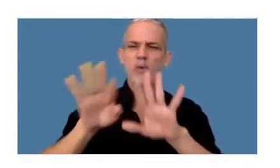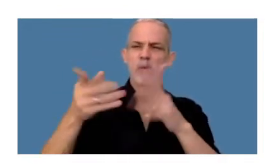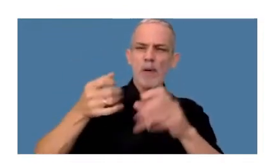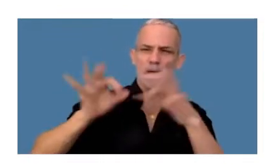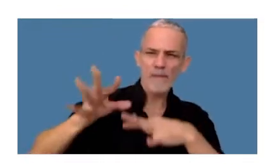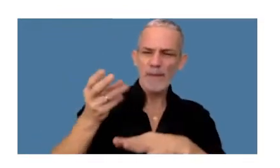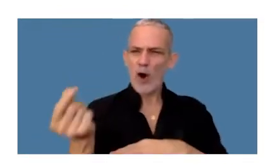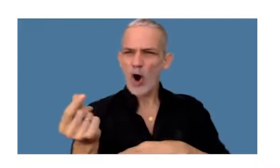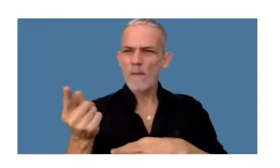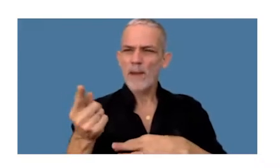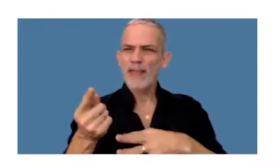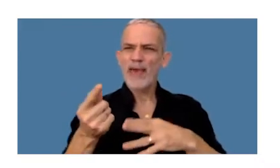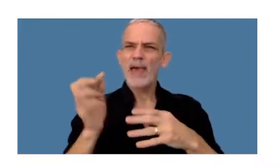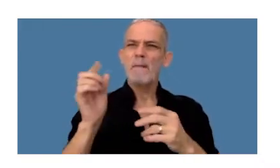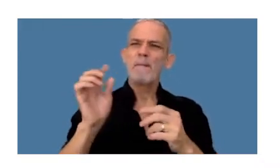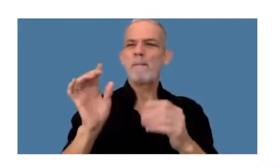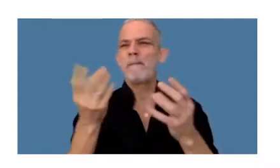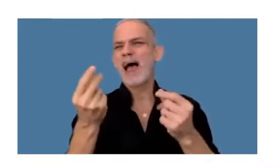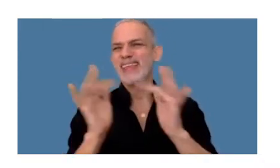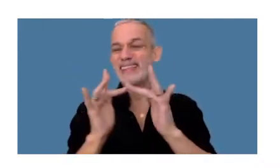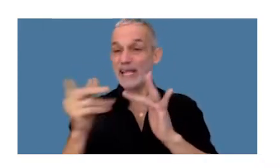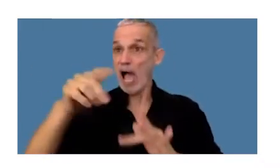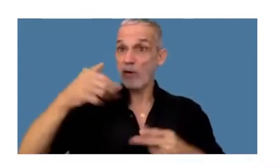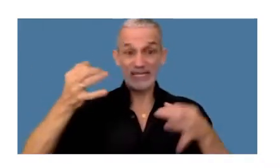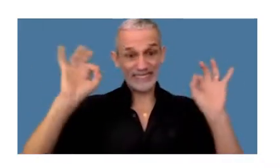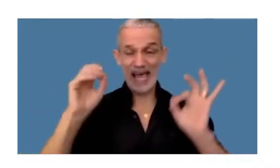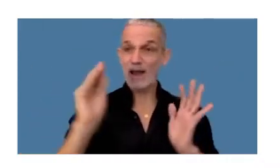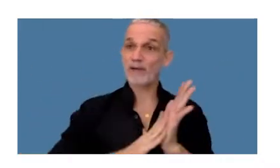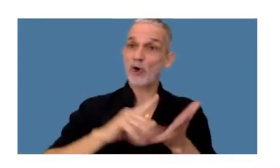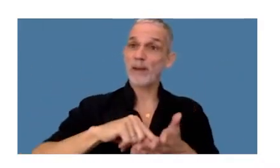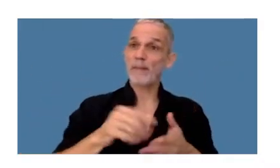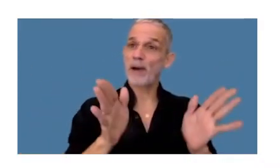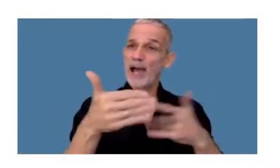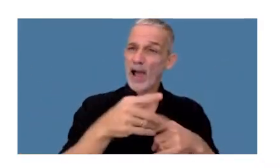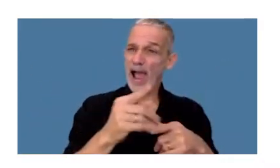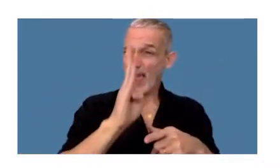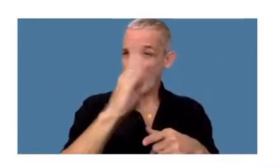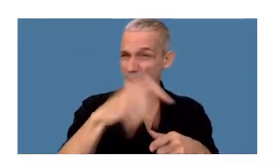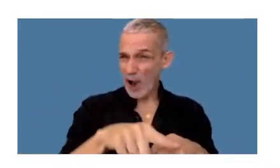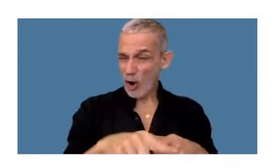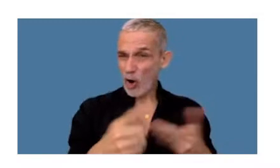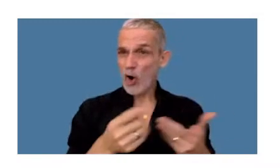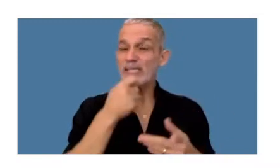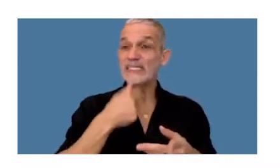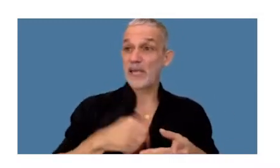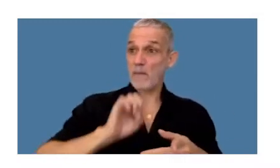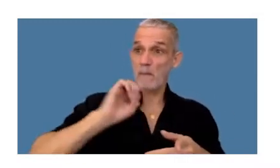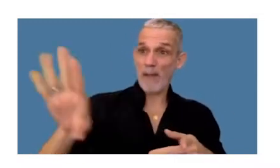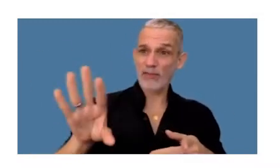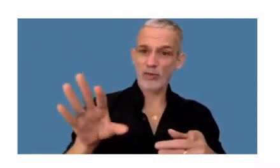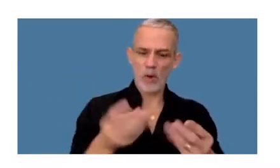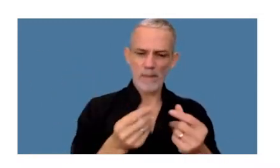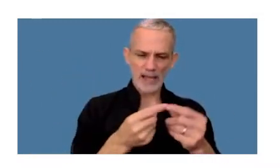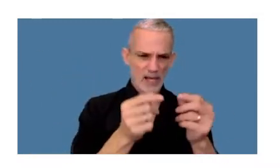criptomonedas sino que cualquier persona que hoy tiene exención sobre su cuenta bancaria en caso de enviar dinero a un exchange